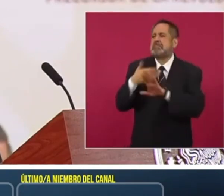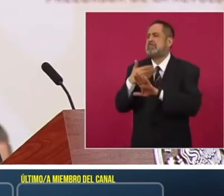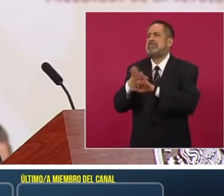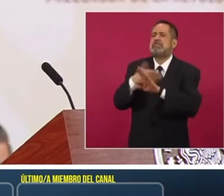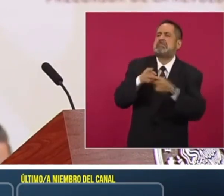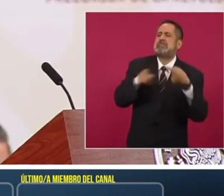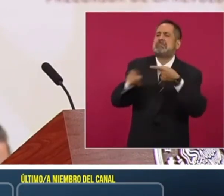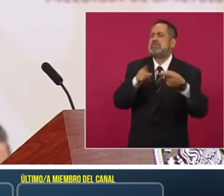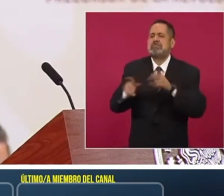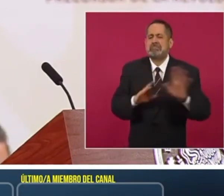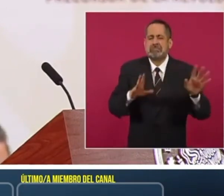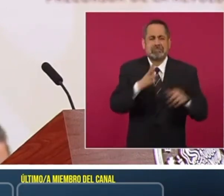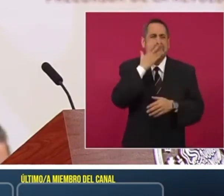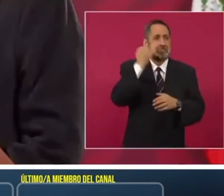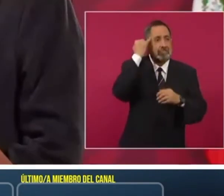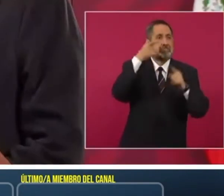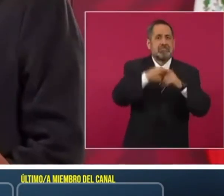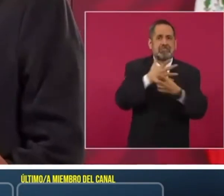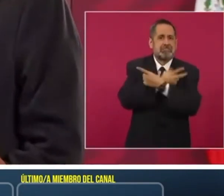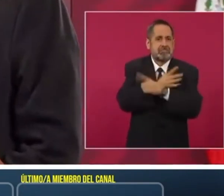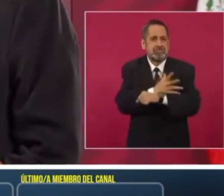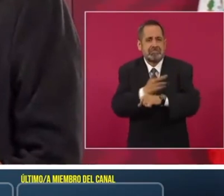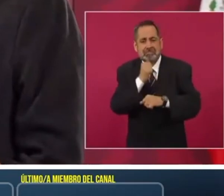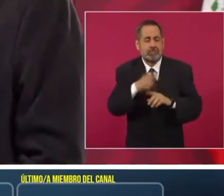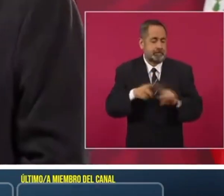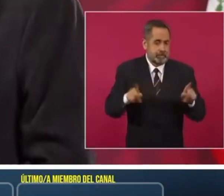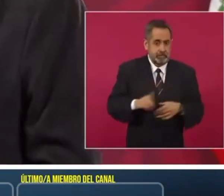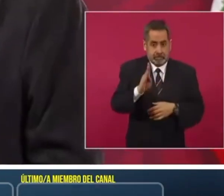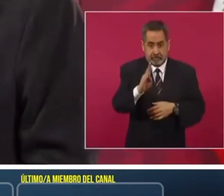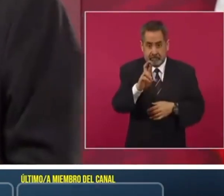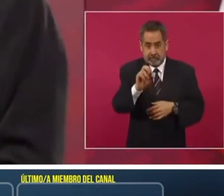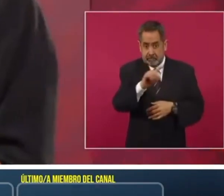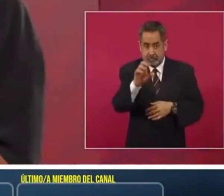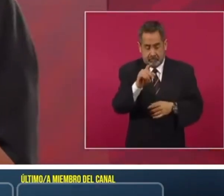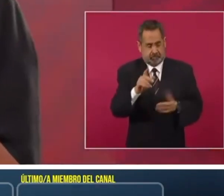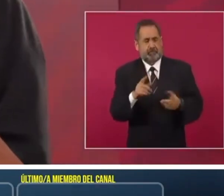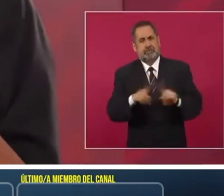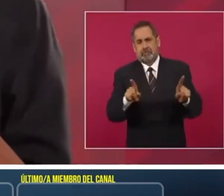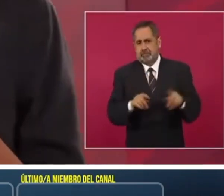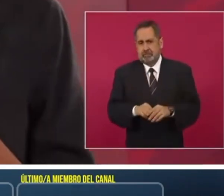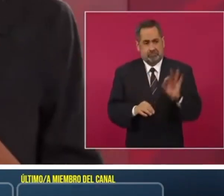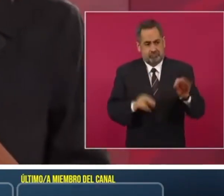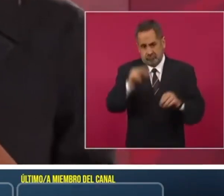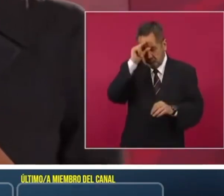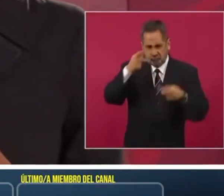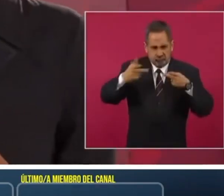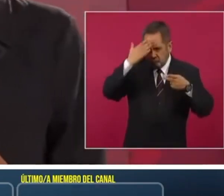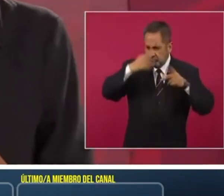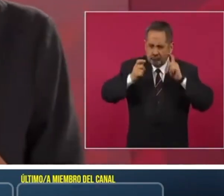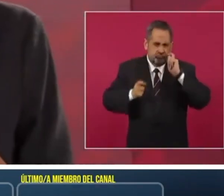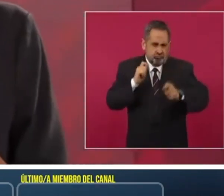Sin ideales, sin principios. Pero broso tenía preparación.